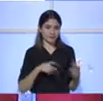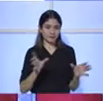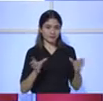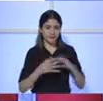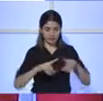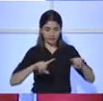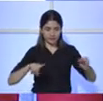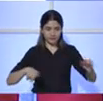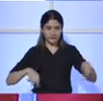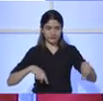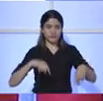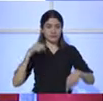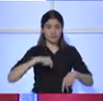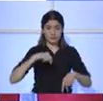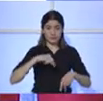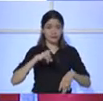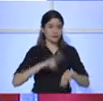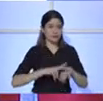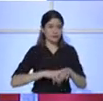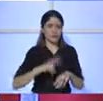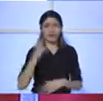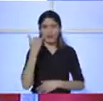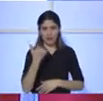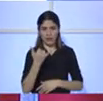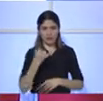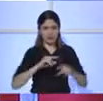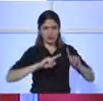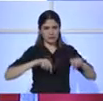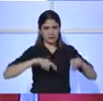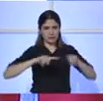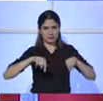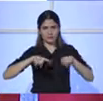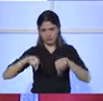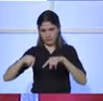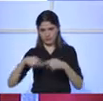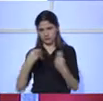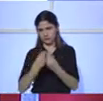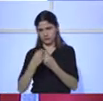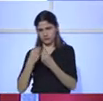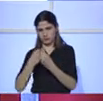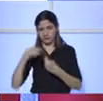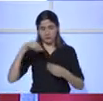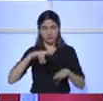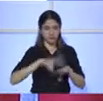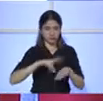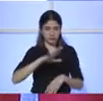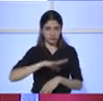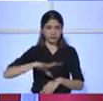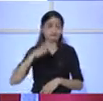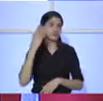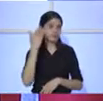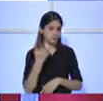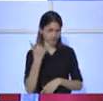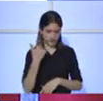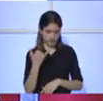es fantástica. Nosotros tenemos una unidad de tierra, la doctora Lourdes allá, la ayuda a mí ahí, es la que comanda más o menos. Eso es